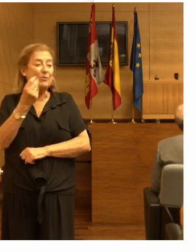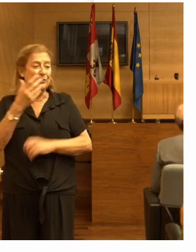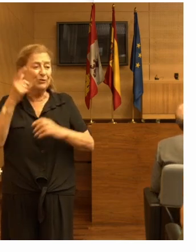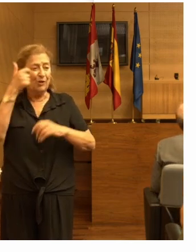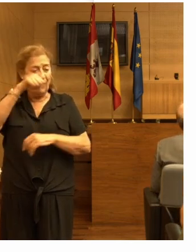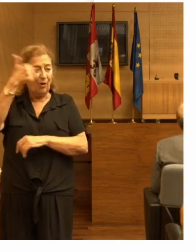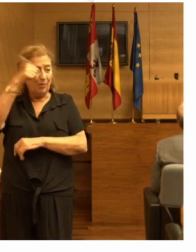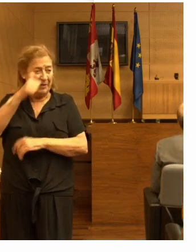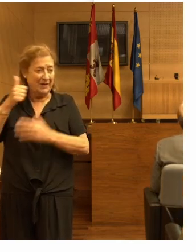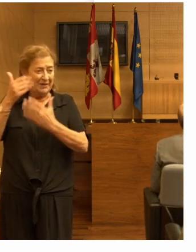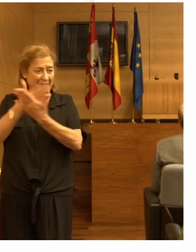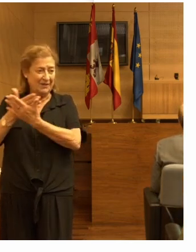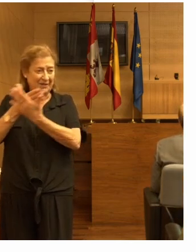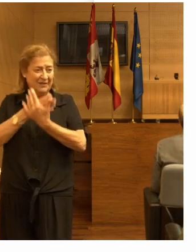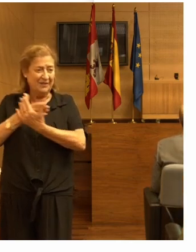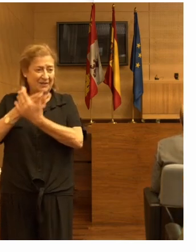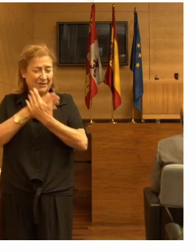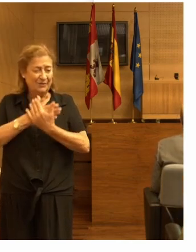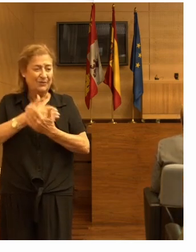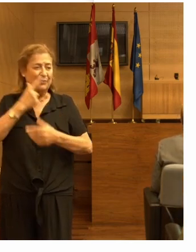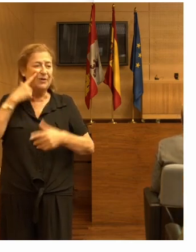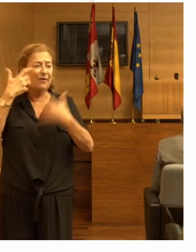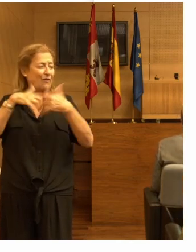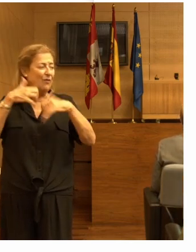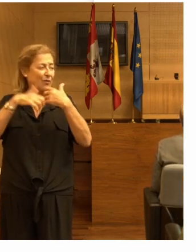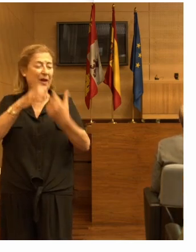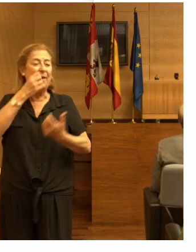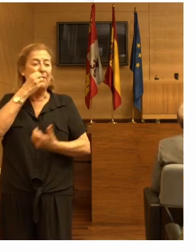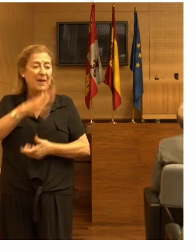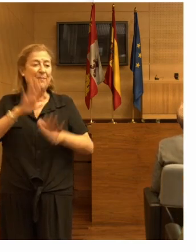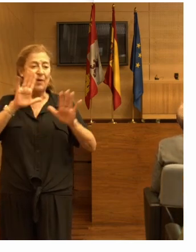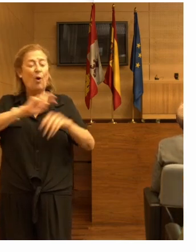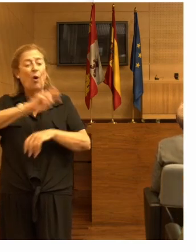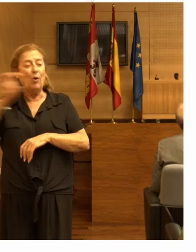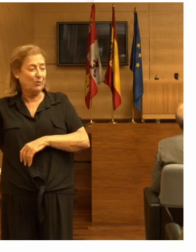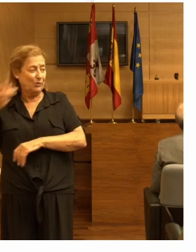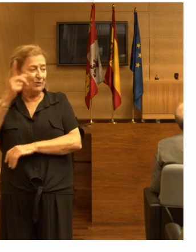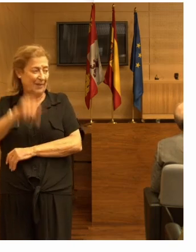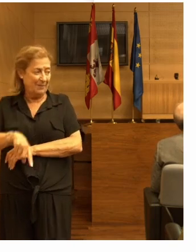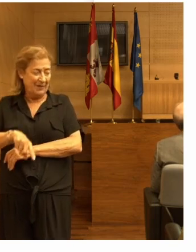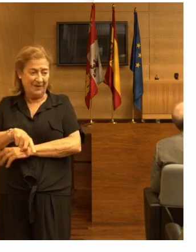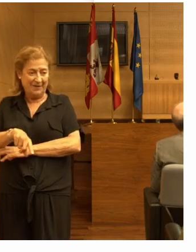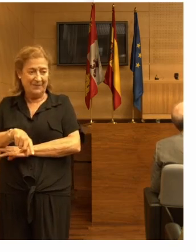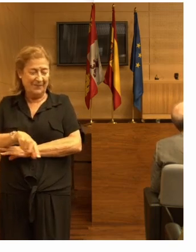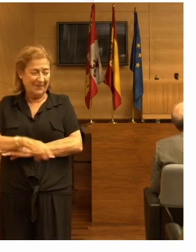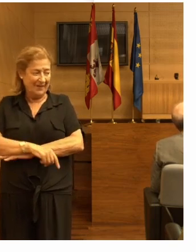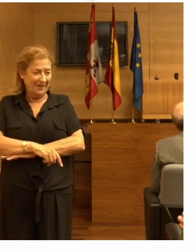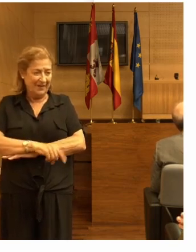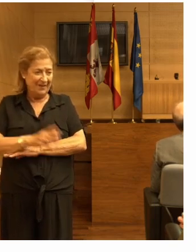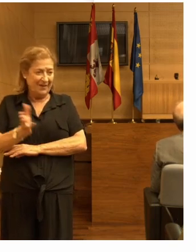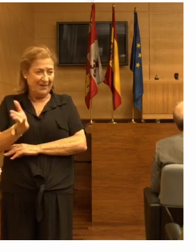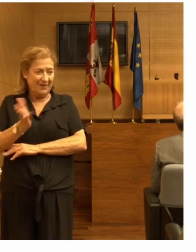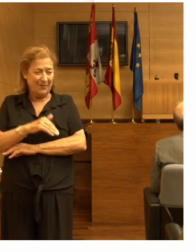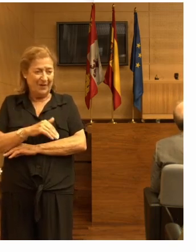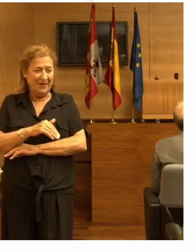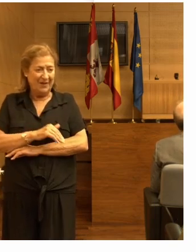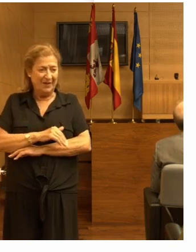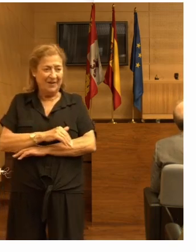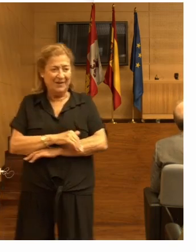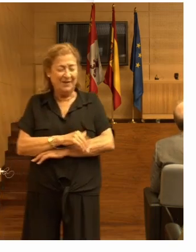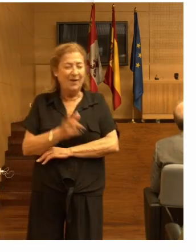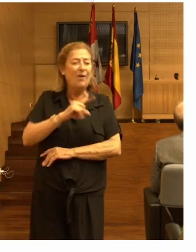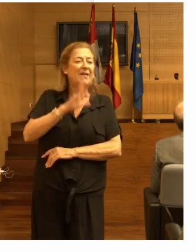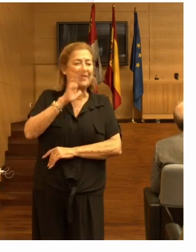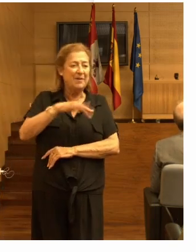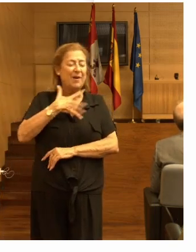han funcionado bien, pero otros también no han ido tan bien o que incluso